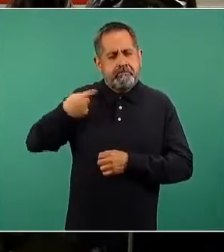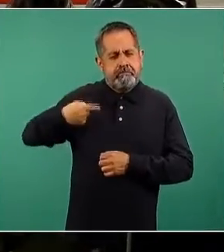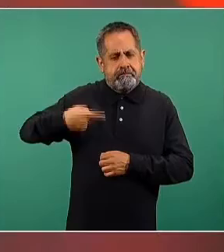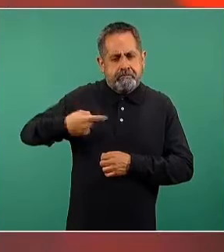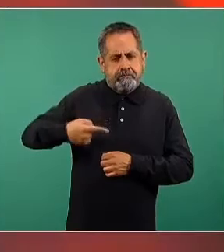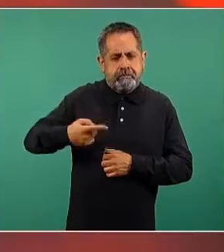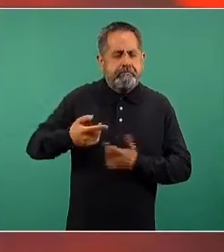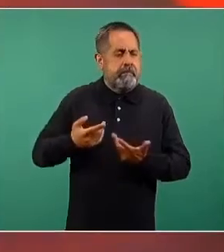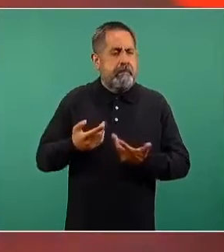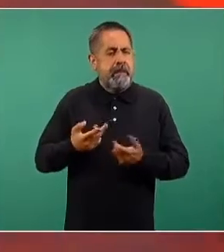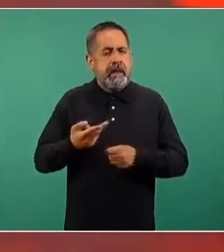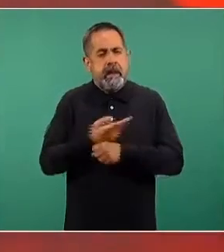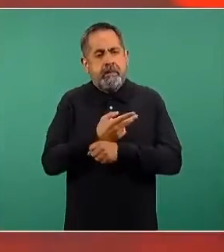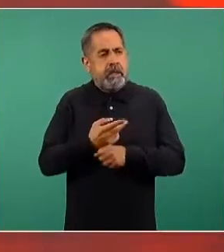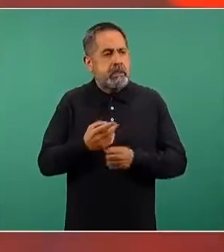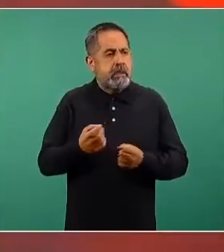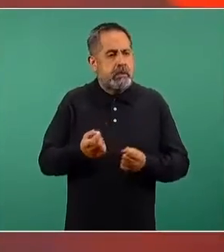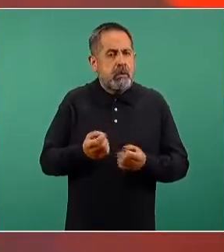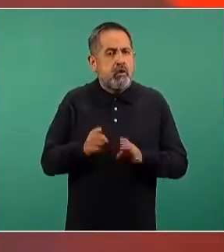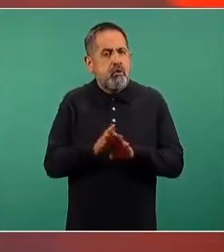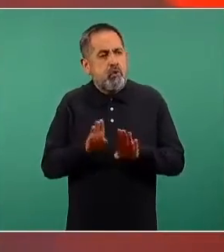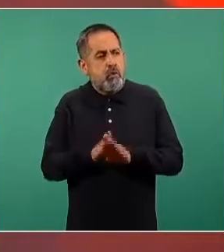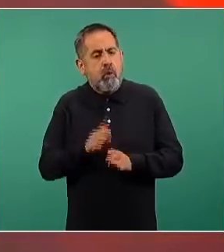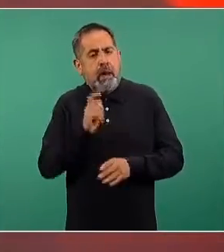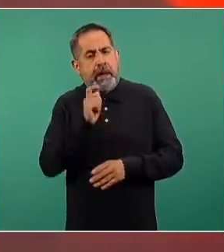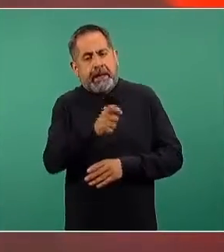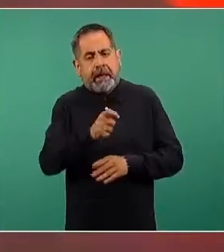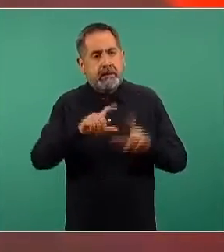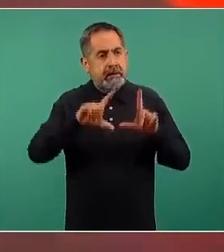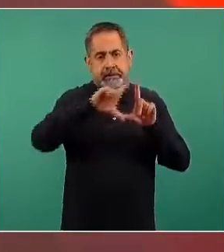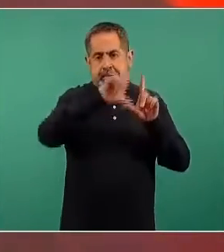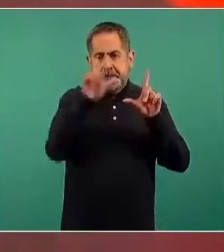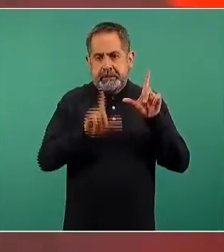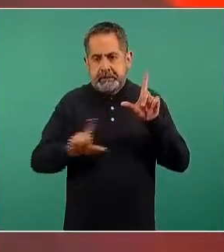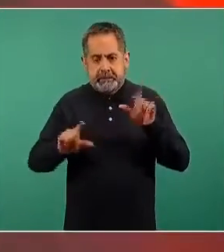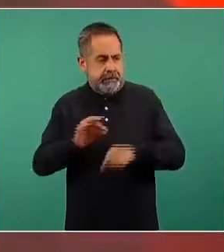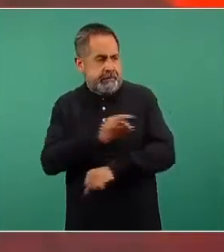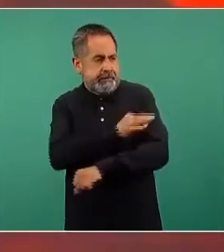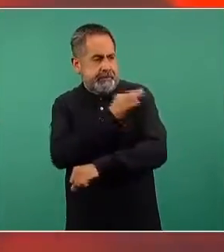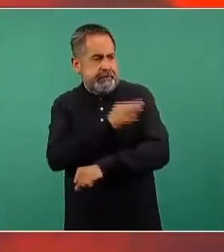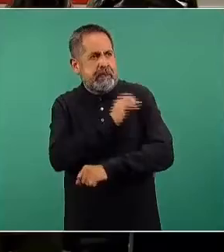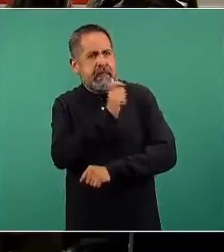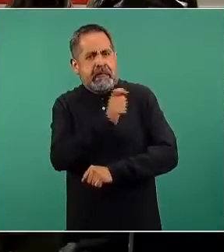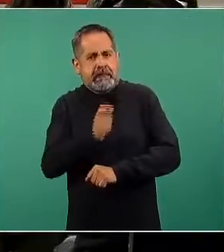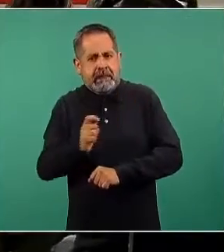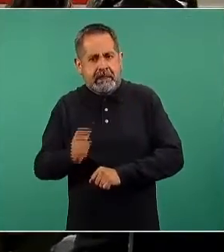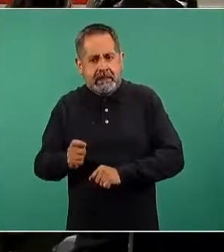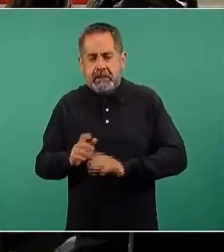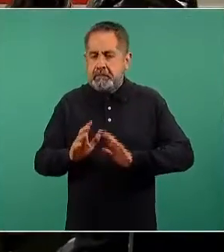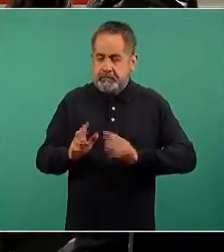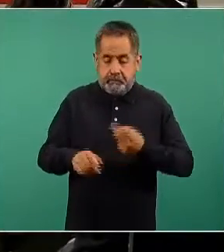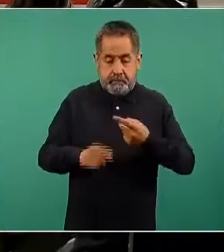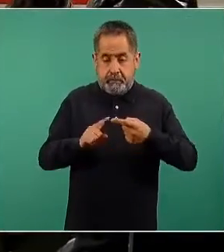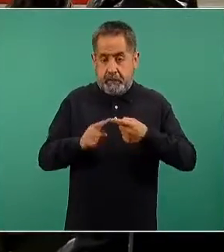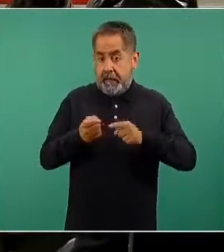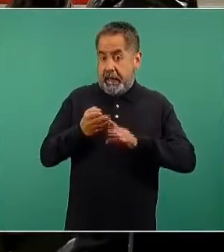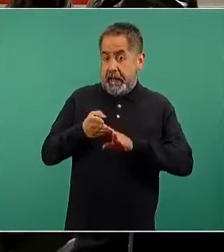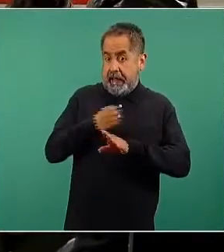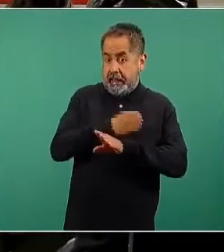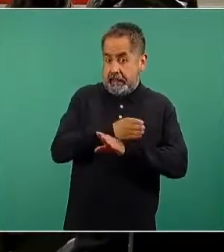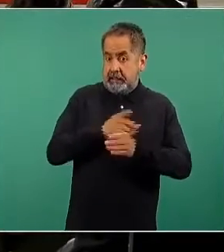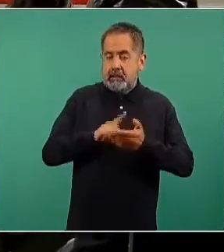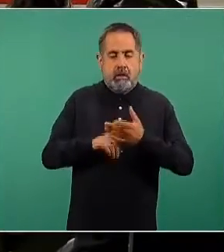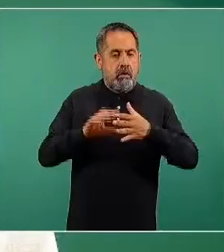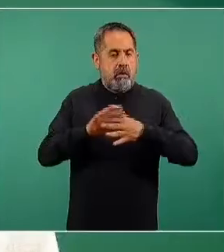avance de la programa de vacunación contra el COVID, pero antes la información sobre el estado que guarda la